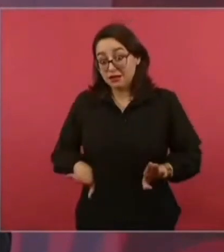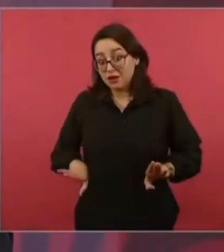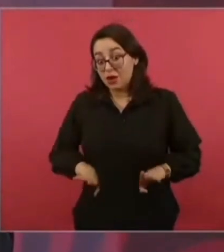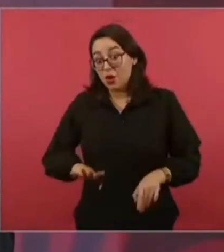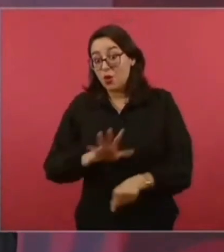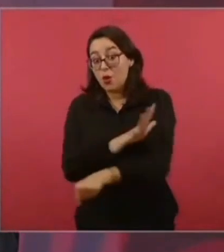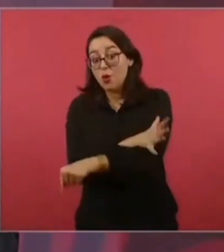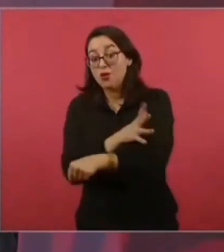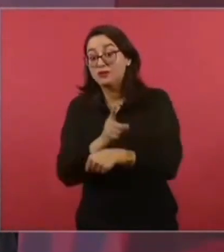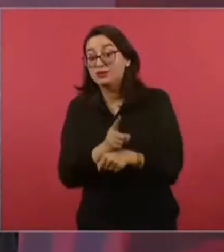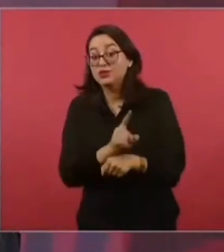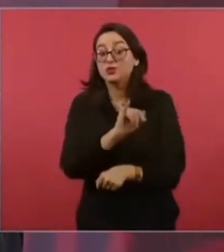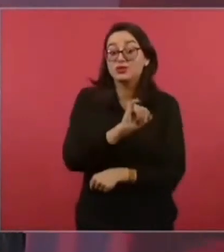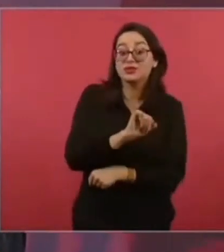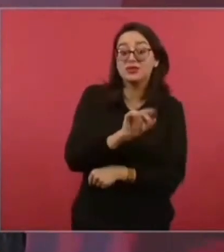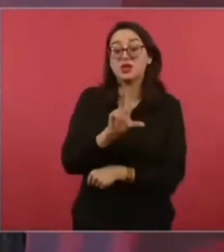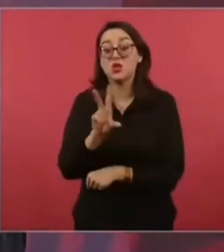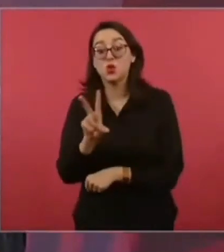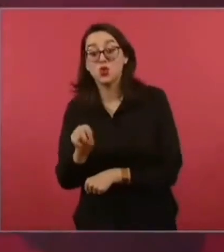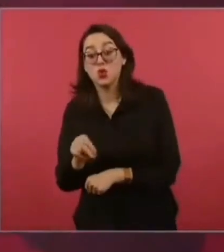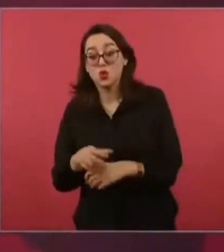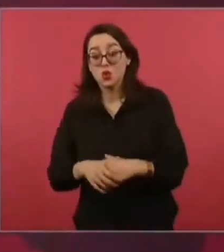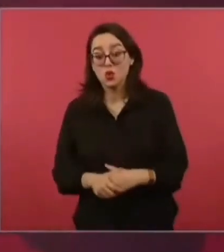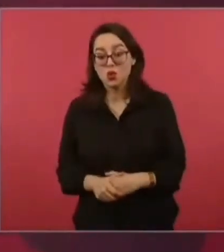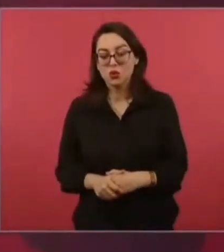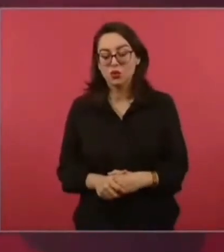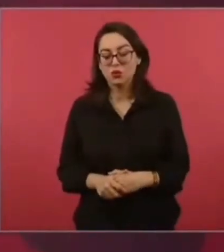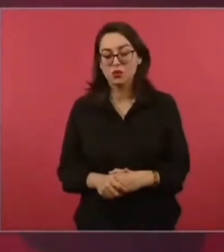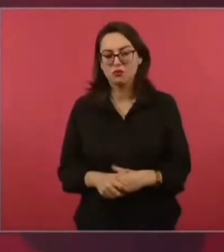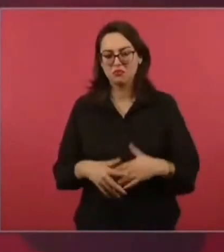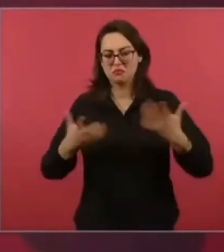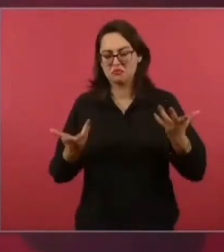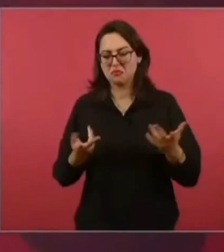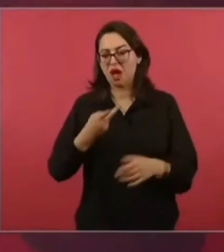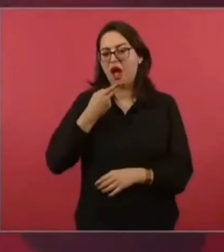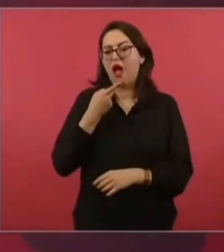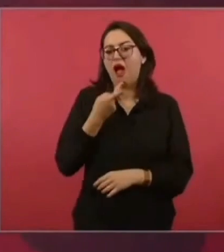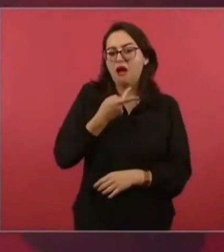O este... ¿Cómo hablamos?